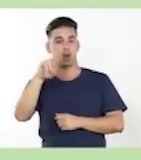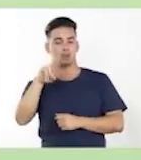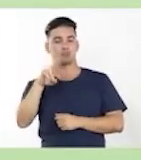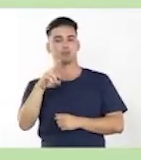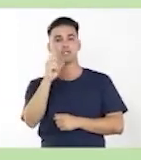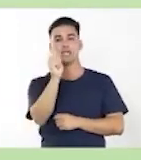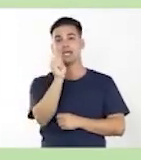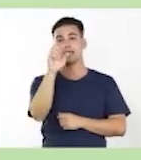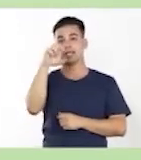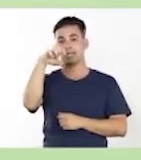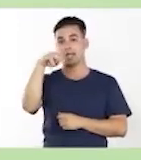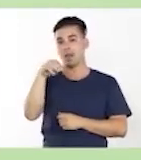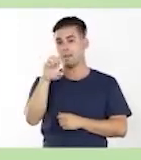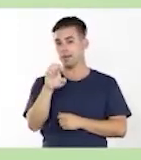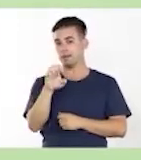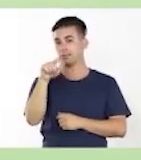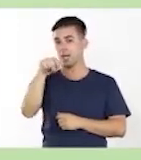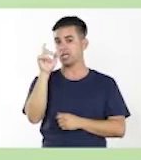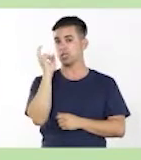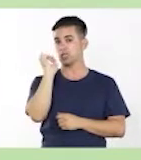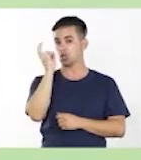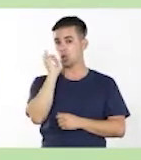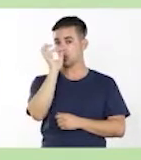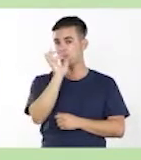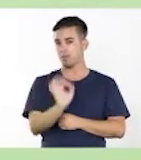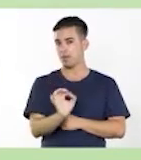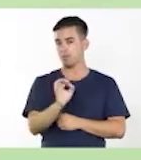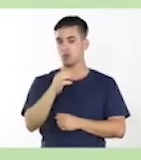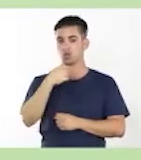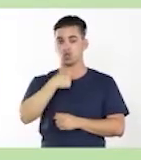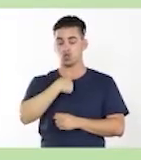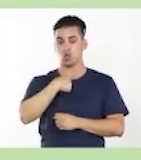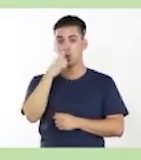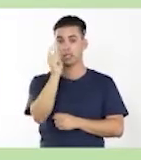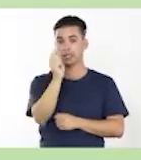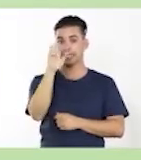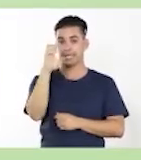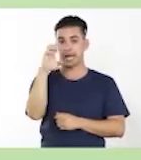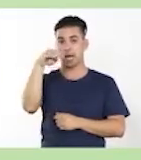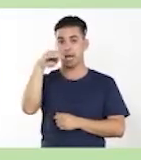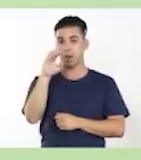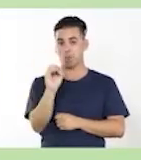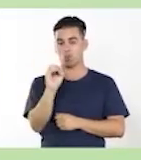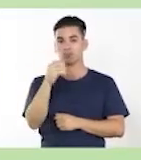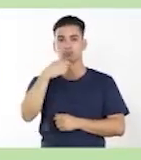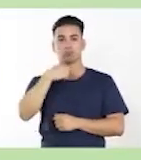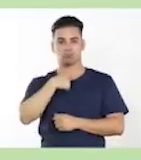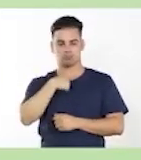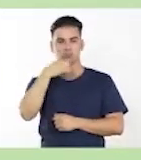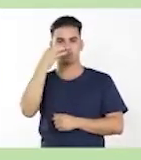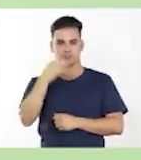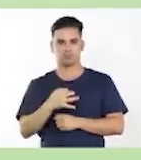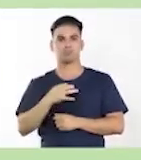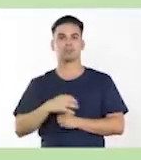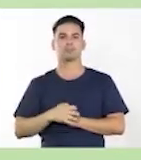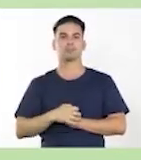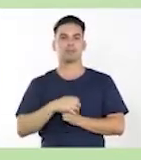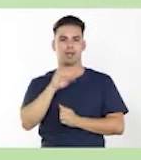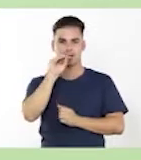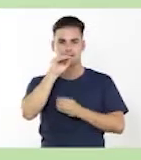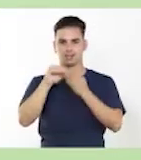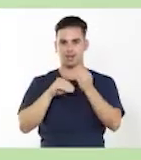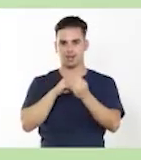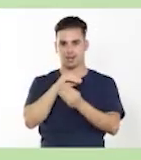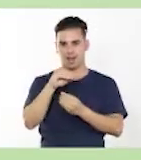teme, pues yo mantengo el sonido. Cuando yo temo, pues yo venzo. No puedo decir yo venco.